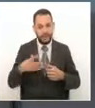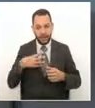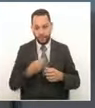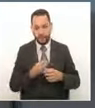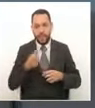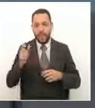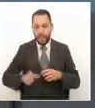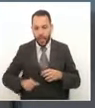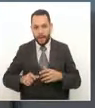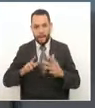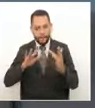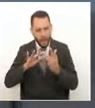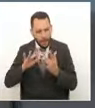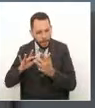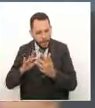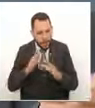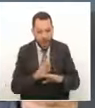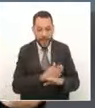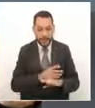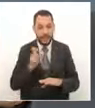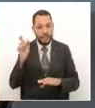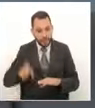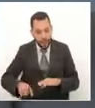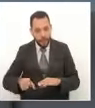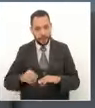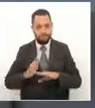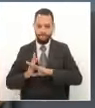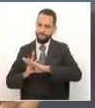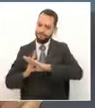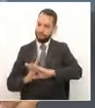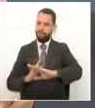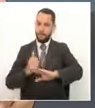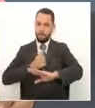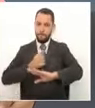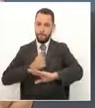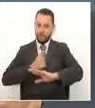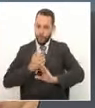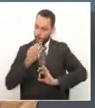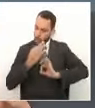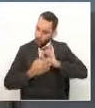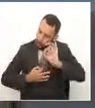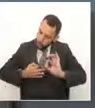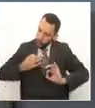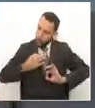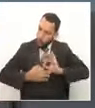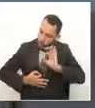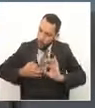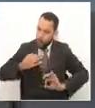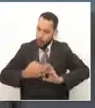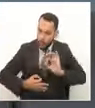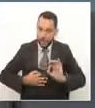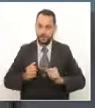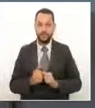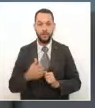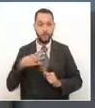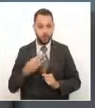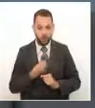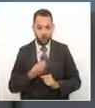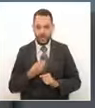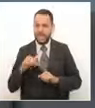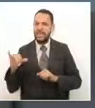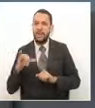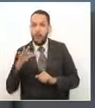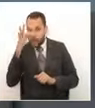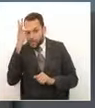tener la preparación o tener la capacidad para mitigar por eso estamos en una fase de mitigación y seguimos nosotros preparándonos y